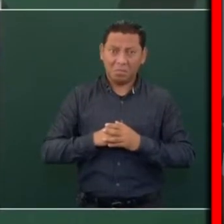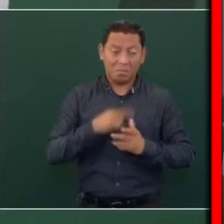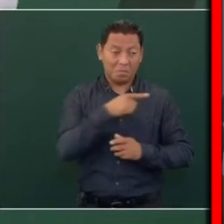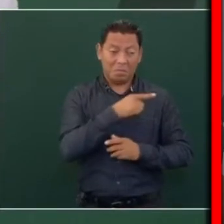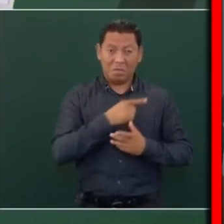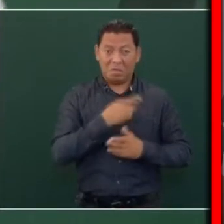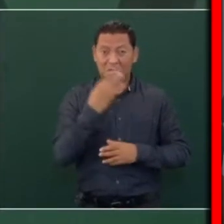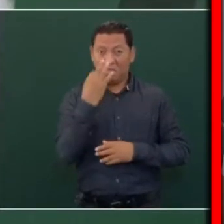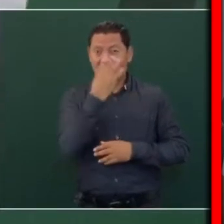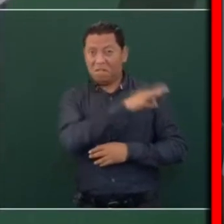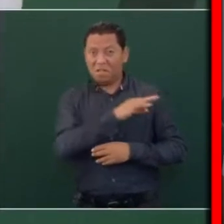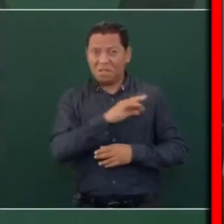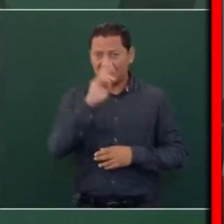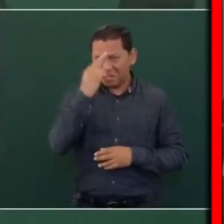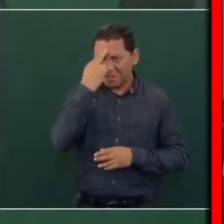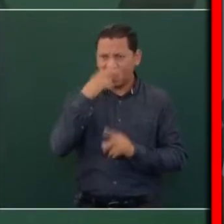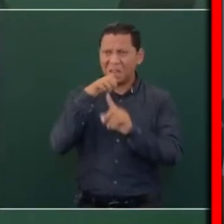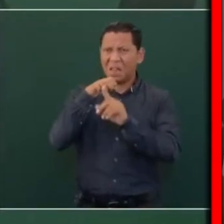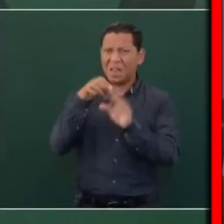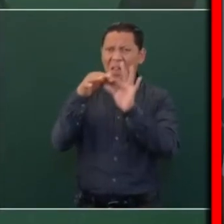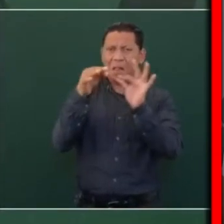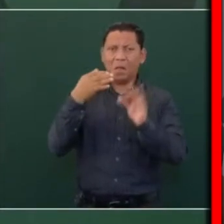Cuánto tiempo engañando